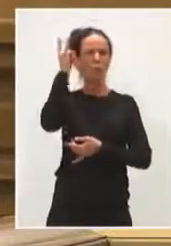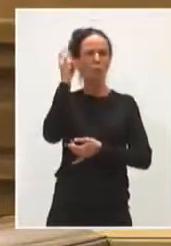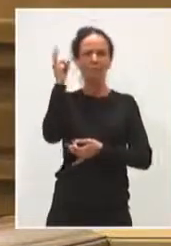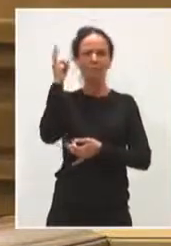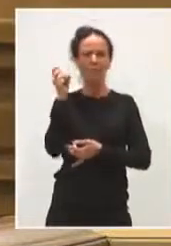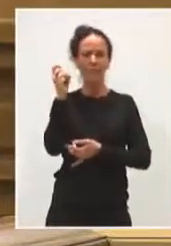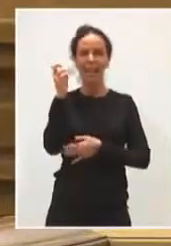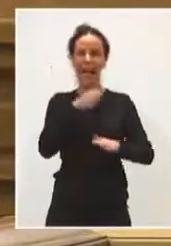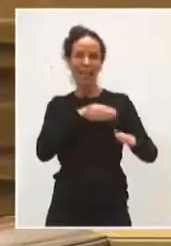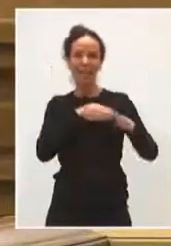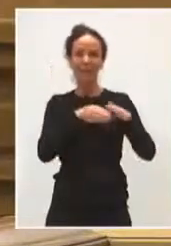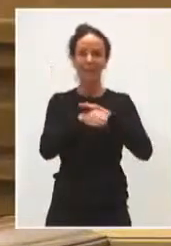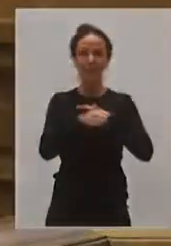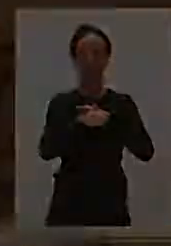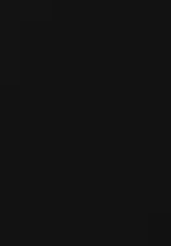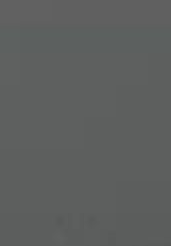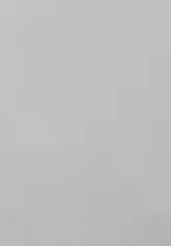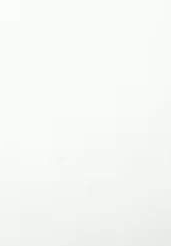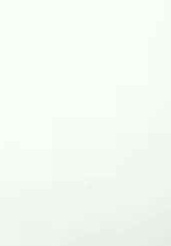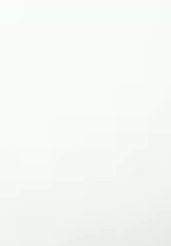mundo pueda estar en línea.